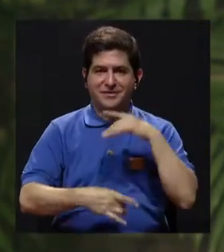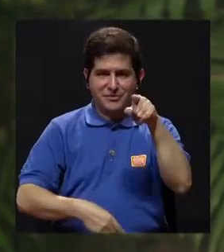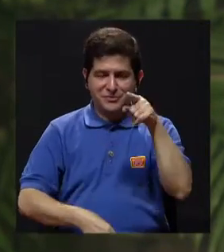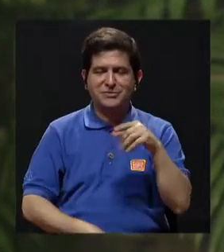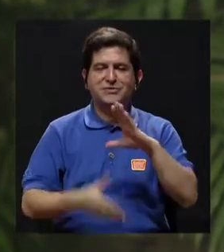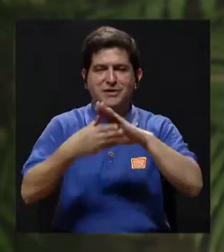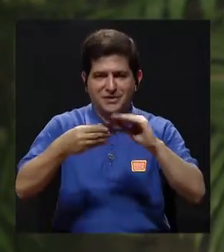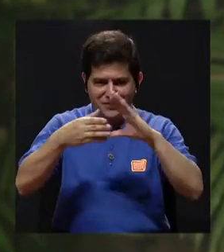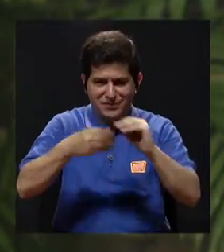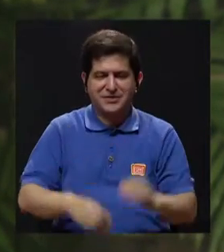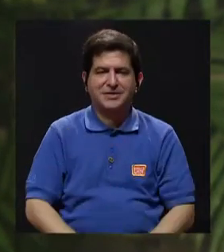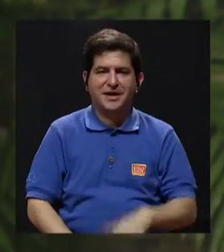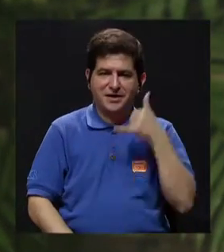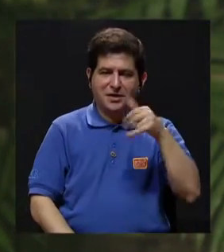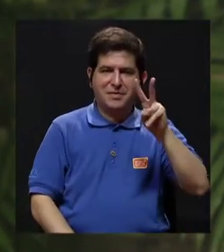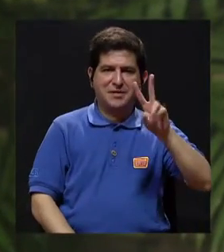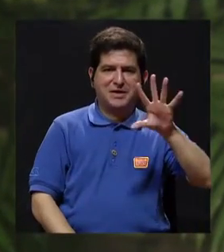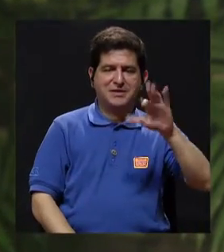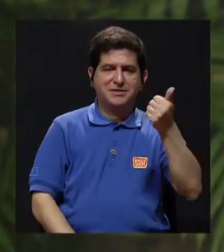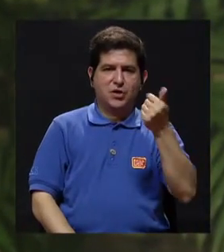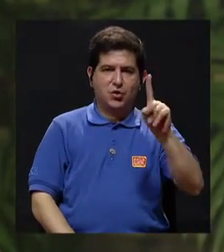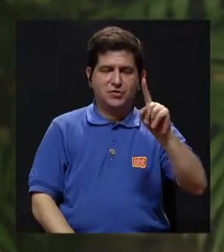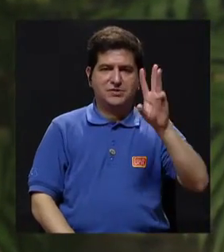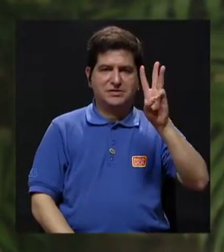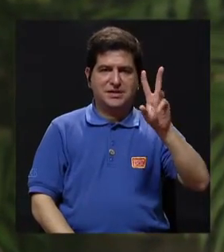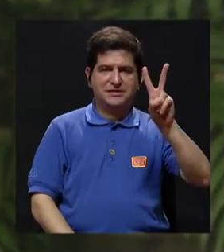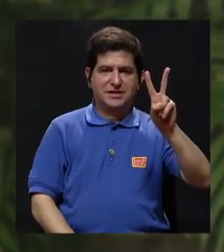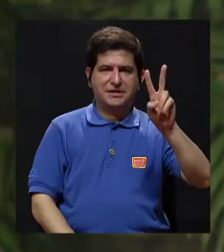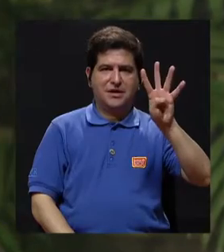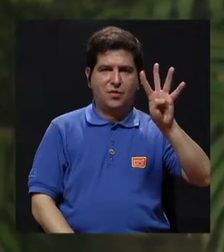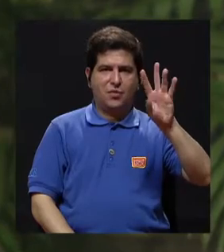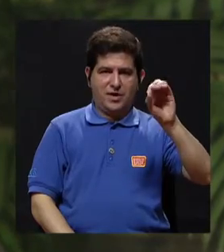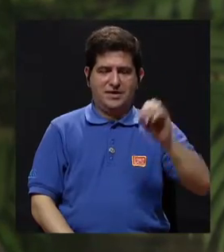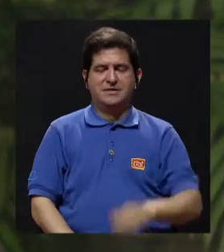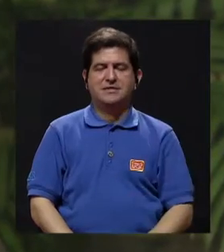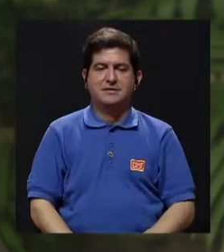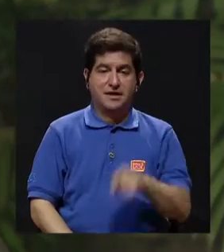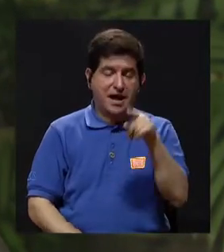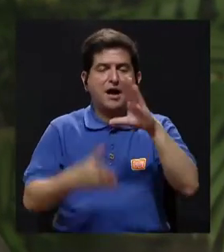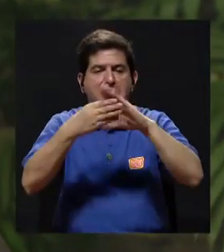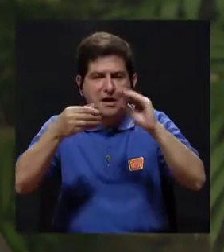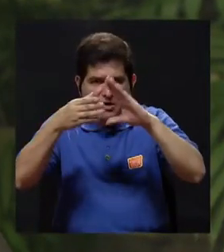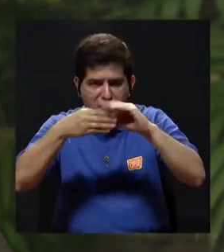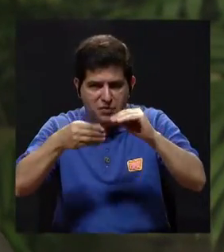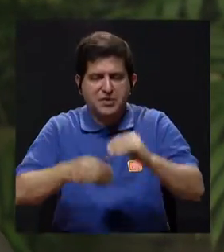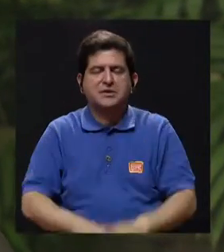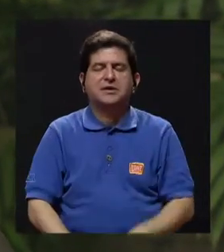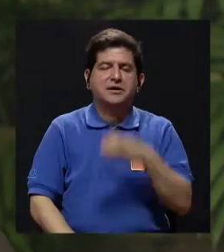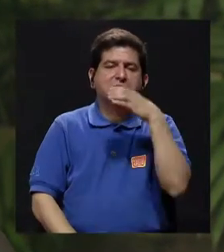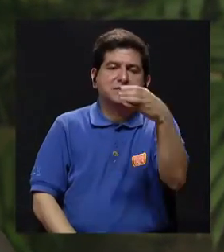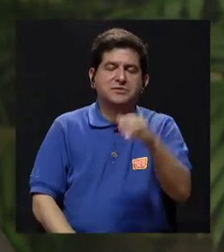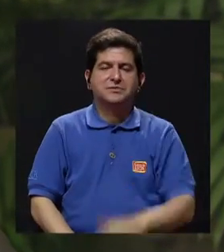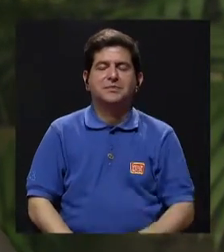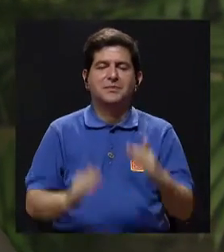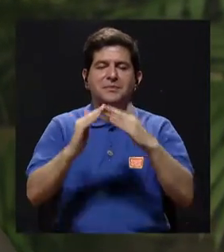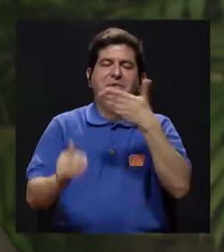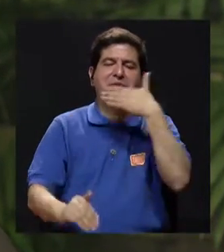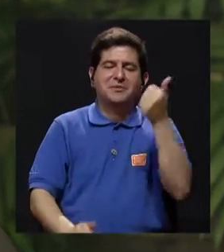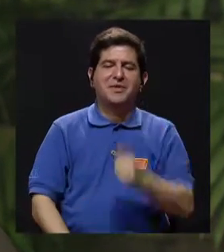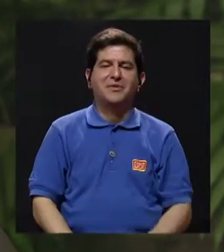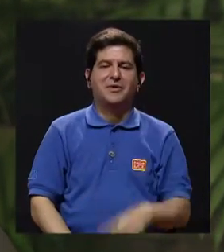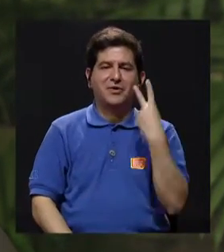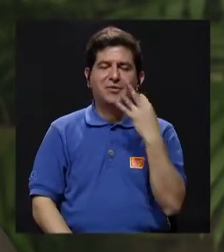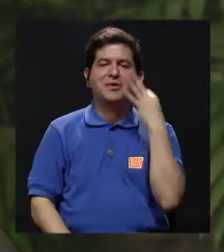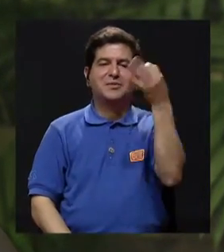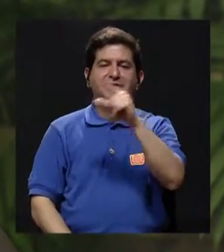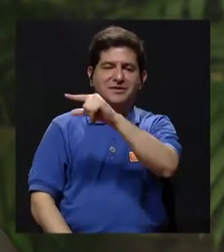interesa su sugerencia. Nos puede llamar al 2511-6240 para hacernos llegar sus comentarios y sugerencias. Somos Vivir Mejor.